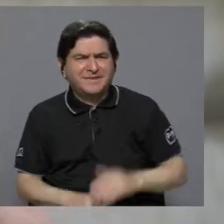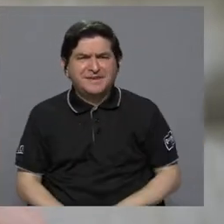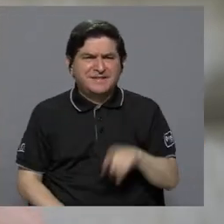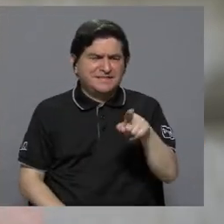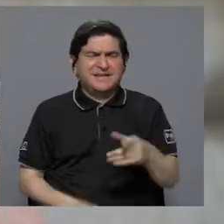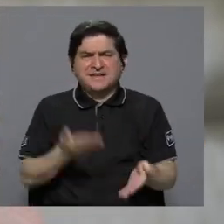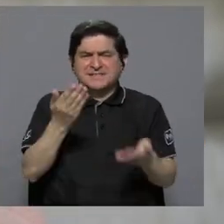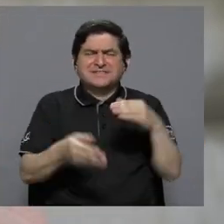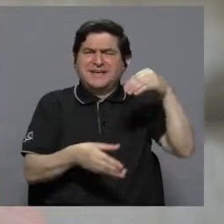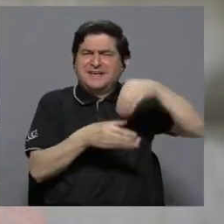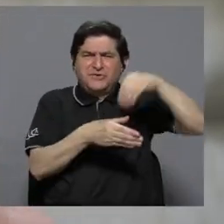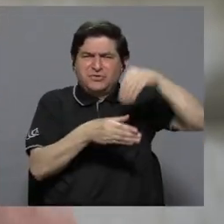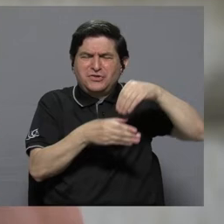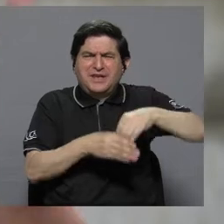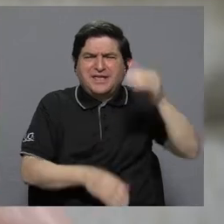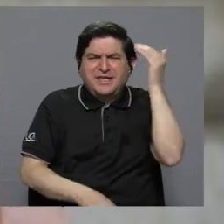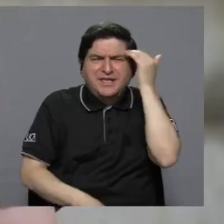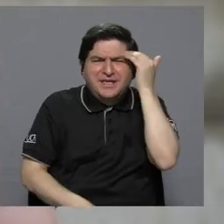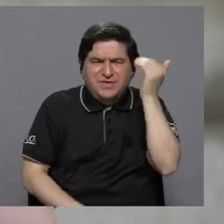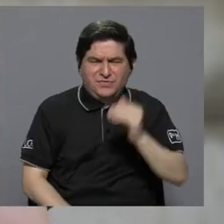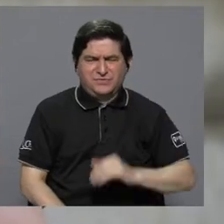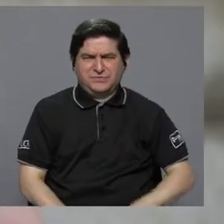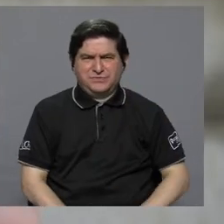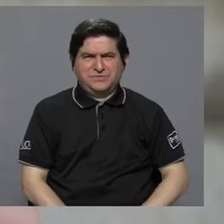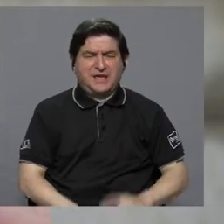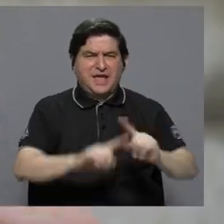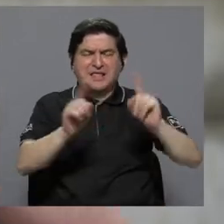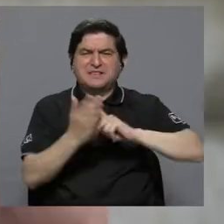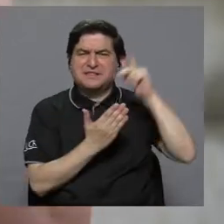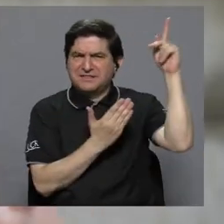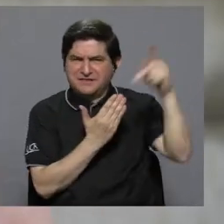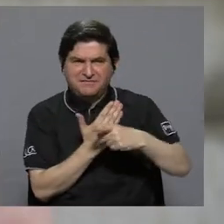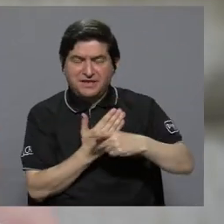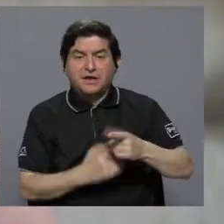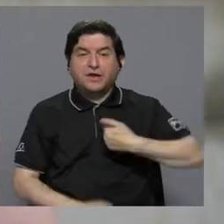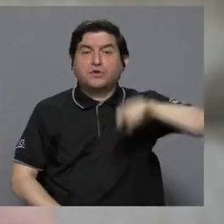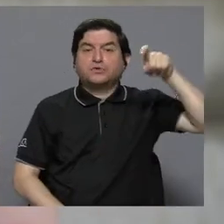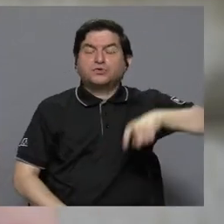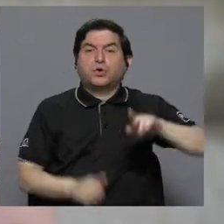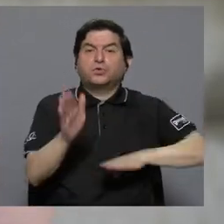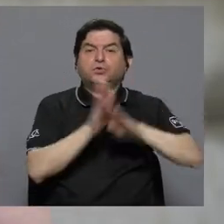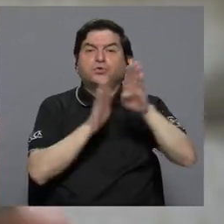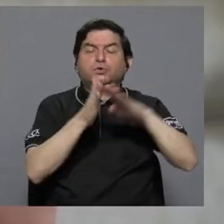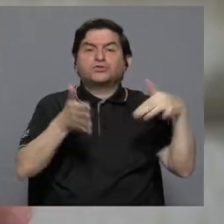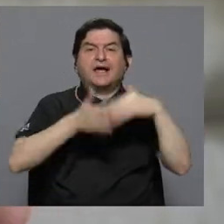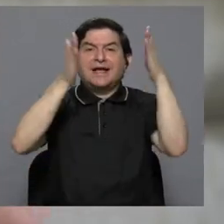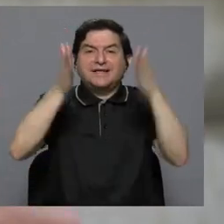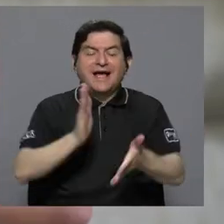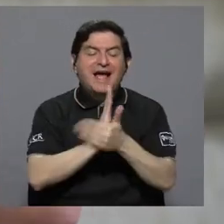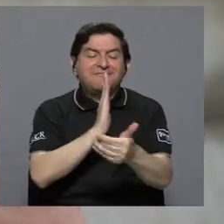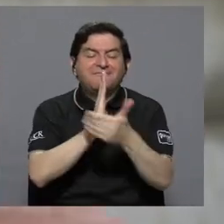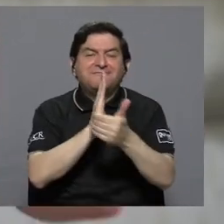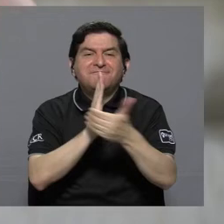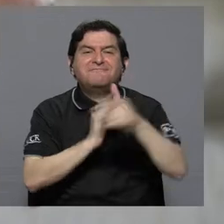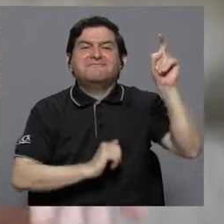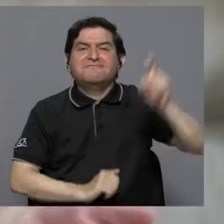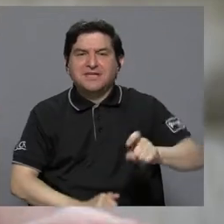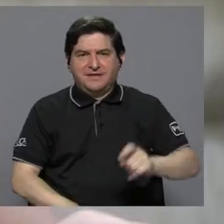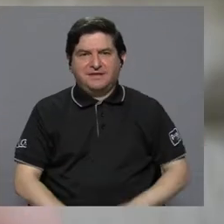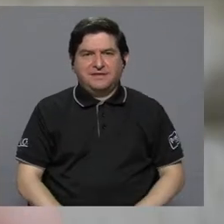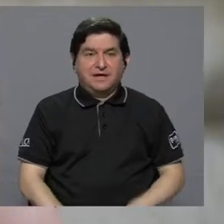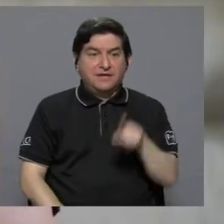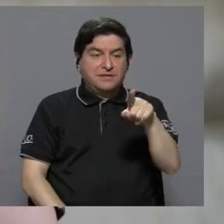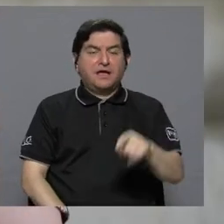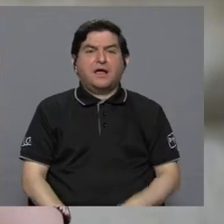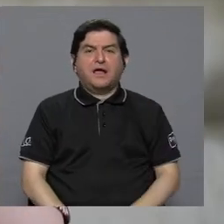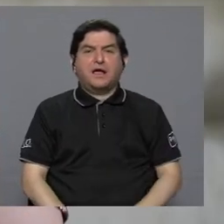cantidad de conocimientos o de contenidos en los programas, necesitamos desarrollar en el estudiante las habilidades necesarias para